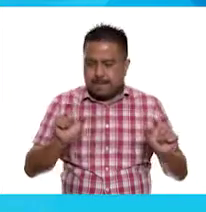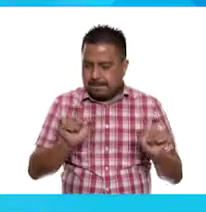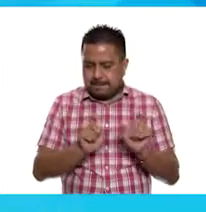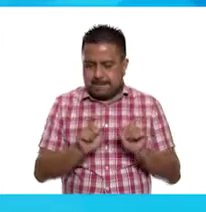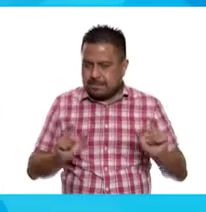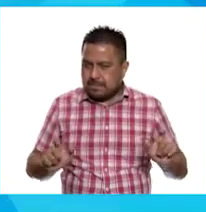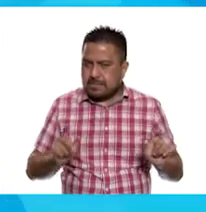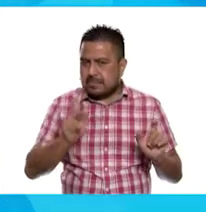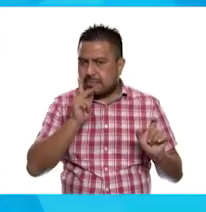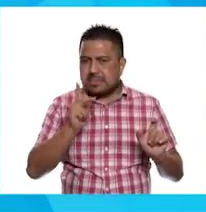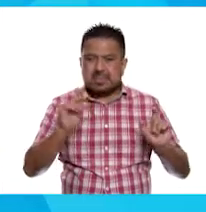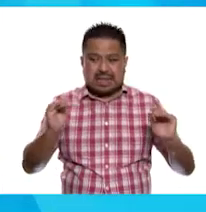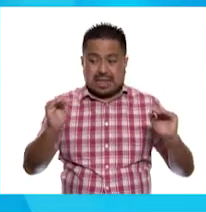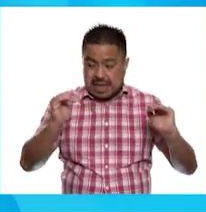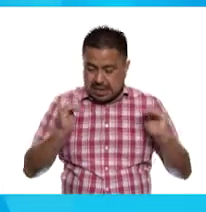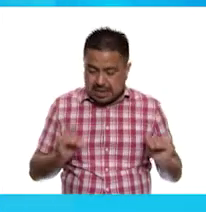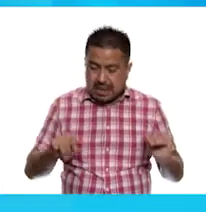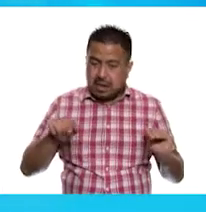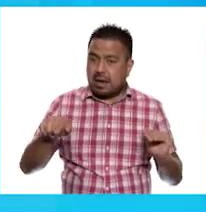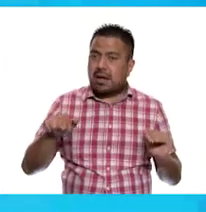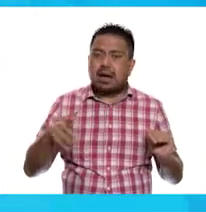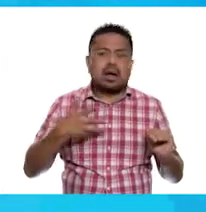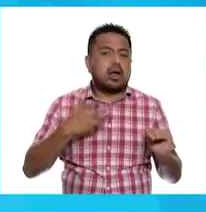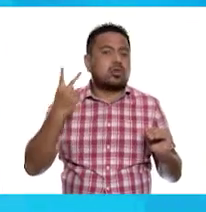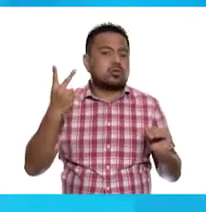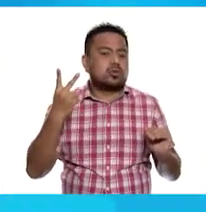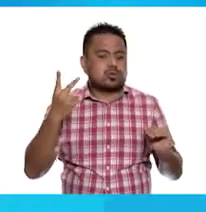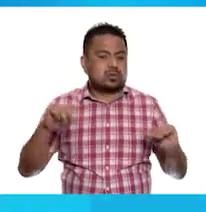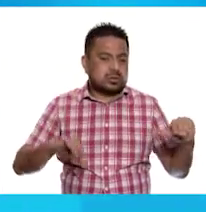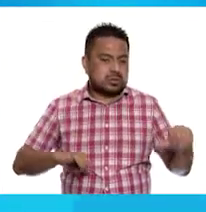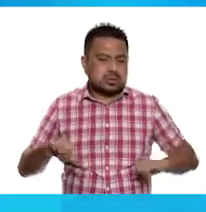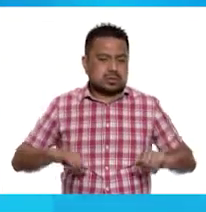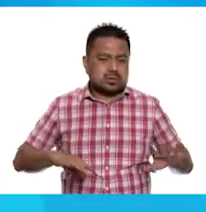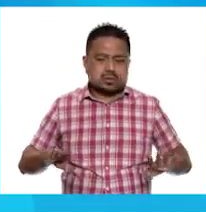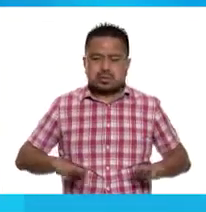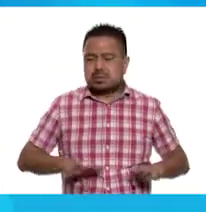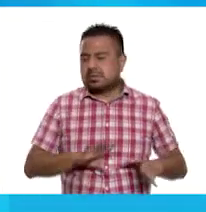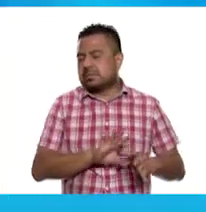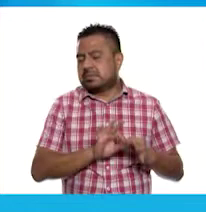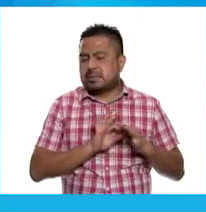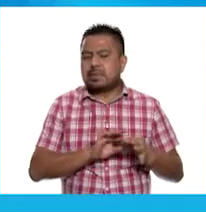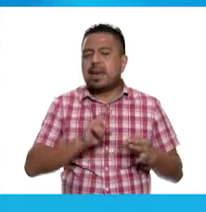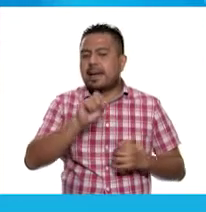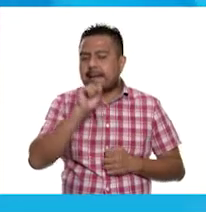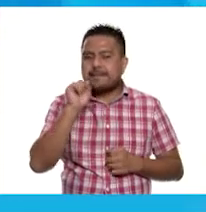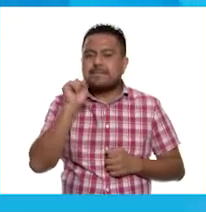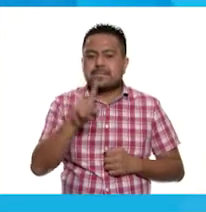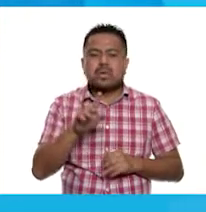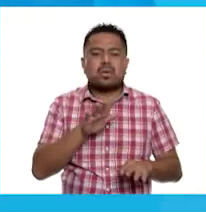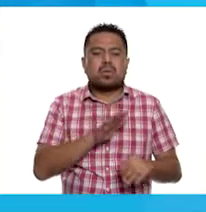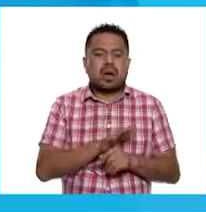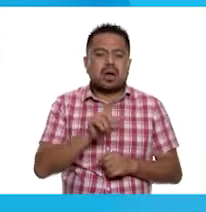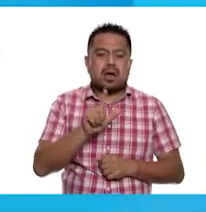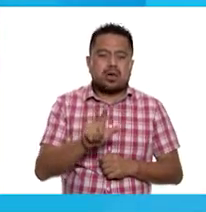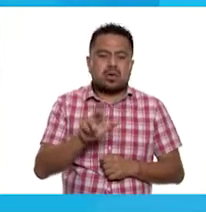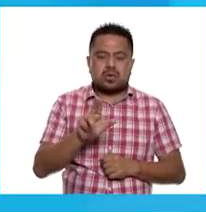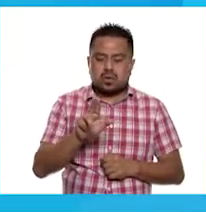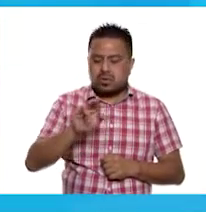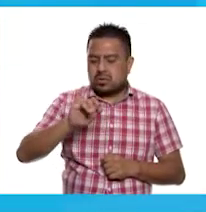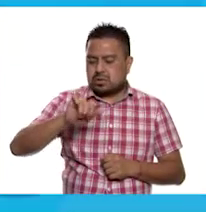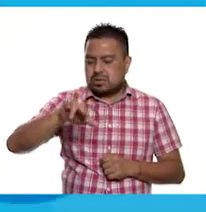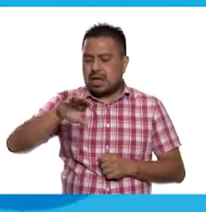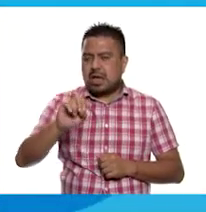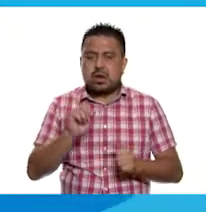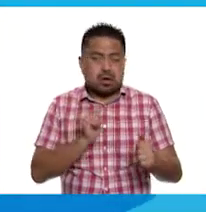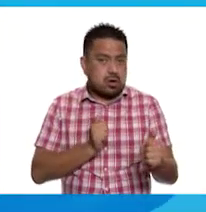acuerdo. En la parte de abajo vienen dos ejercicios similares. Que es, Luciano corre